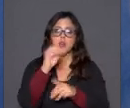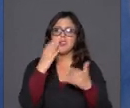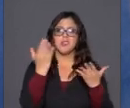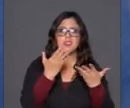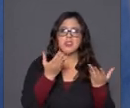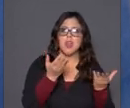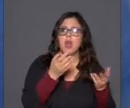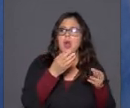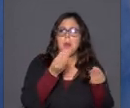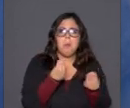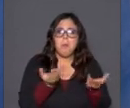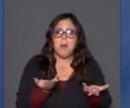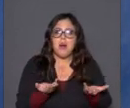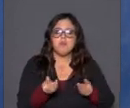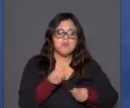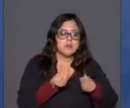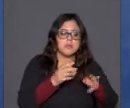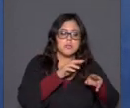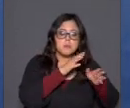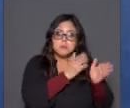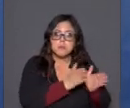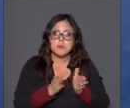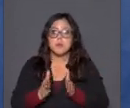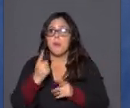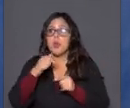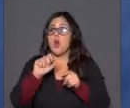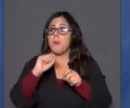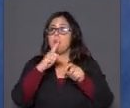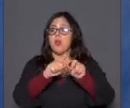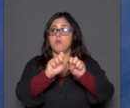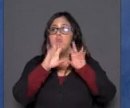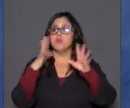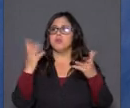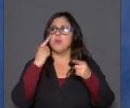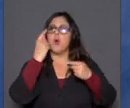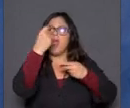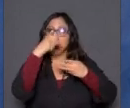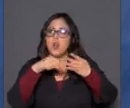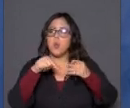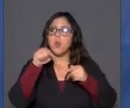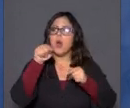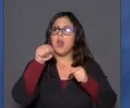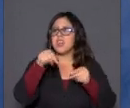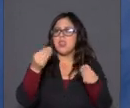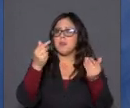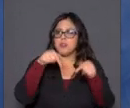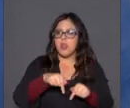los hechos. Pero lo primero es una impresión general de cómo usted evalúa lo que ha sucedido en el día de hoy.